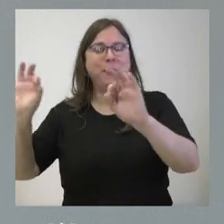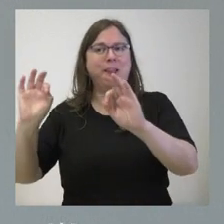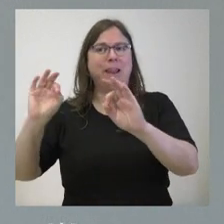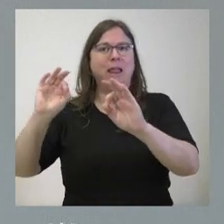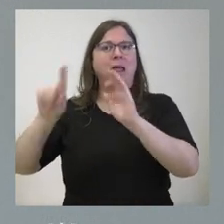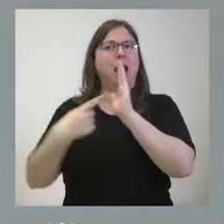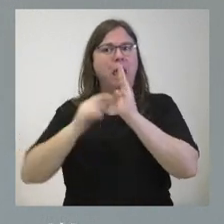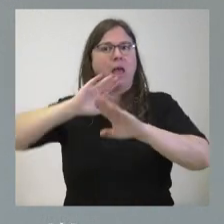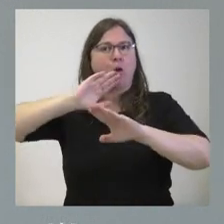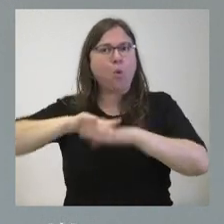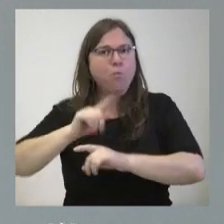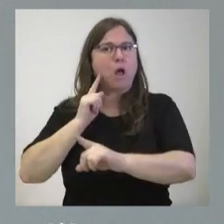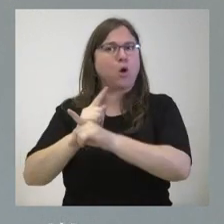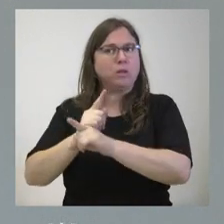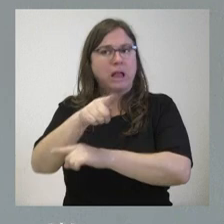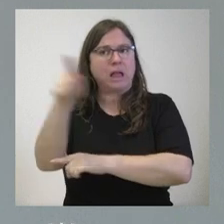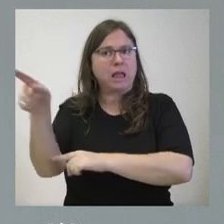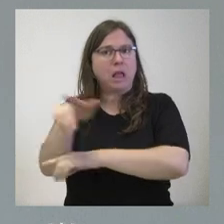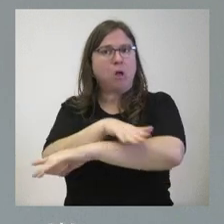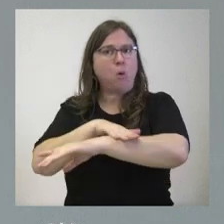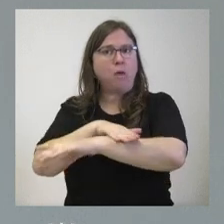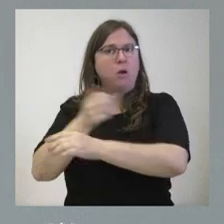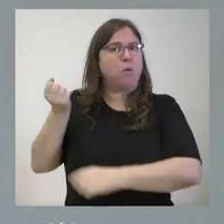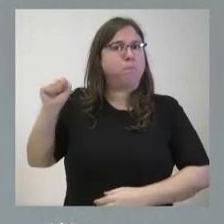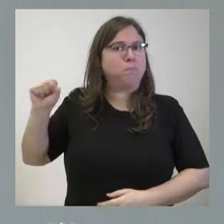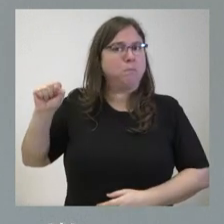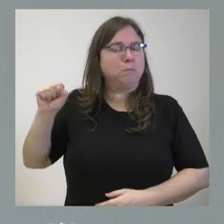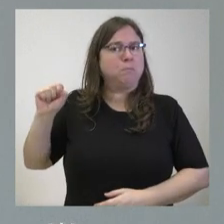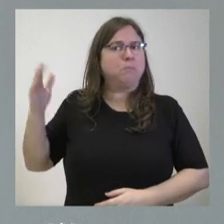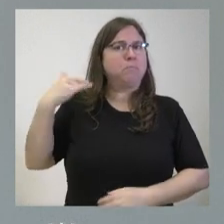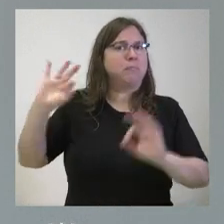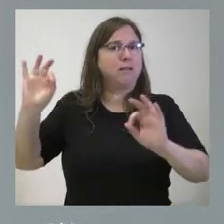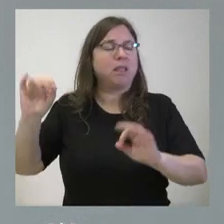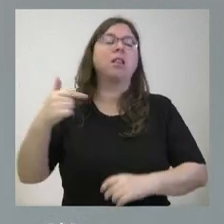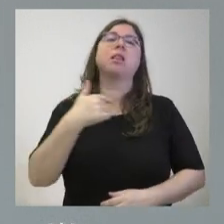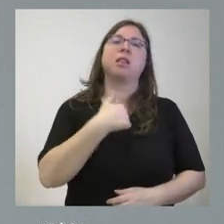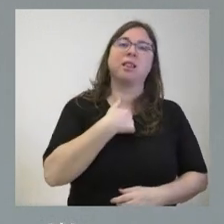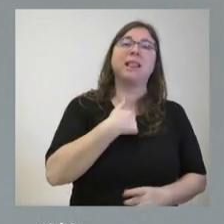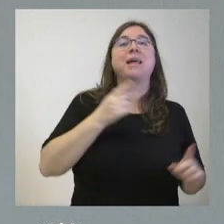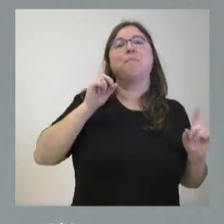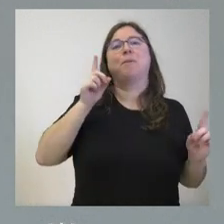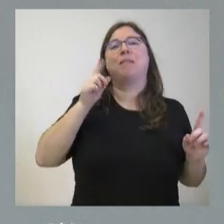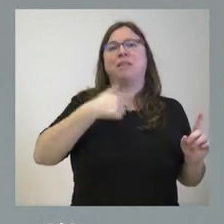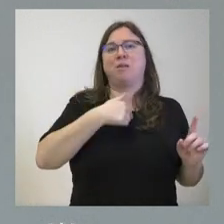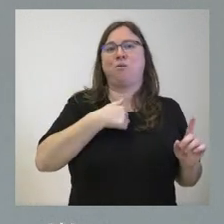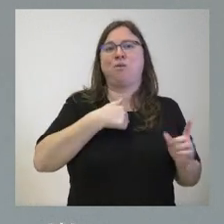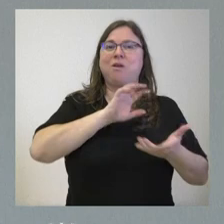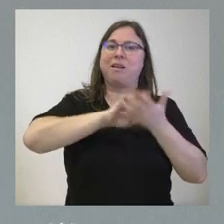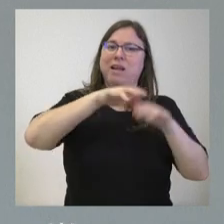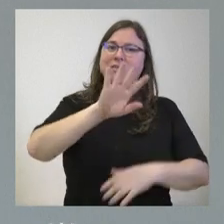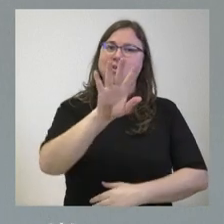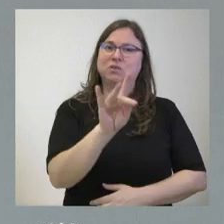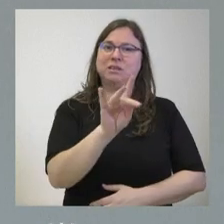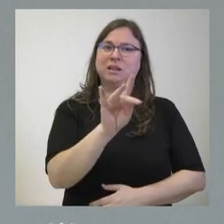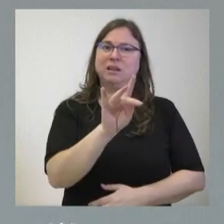las leyes y que sus gobiernos incumplen las sentencias, sí que presente requerimientos preventivos contra la Junta de